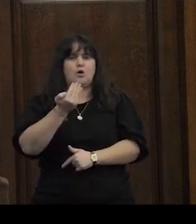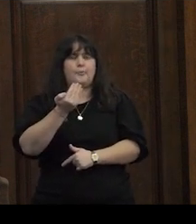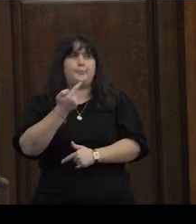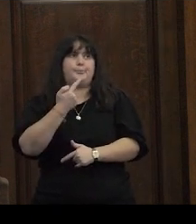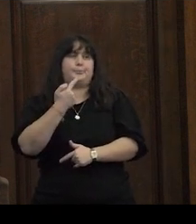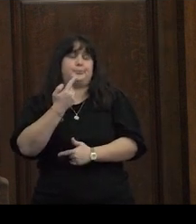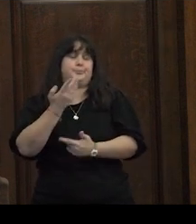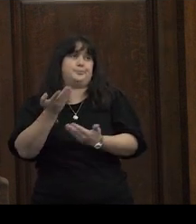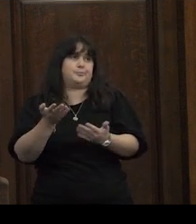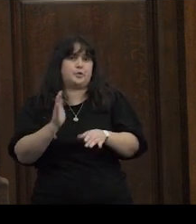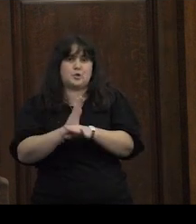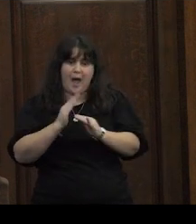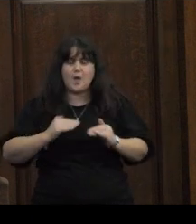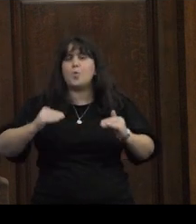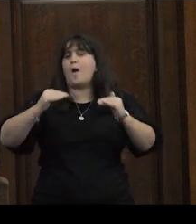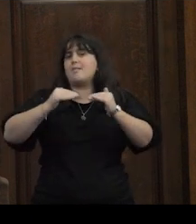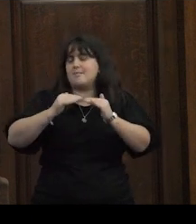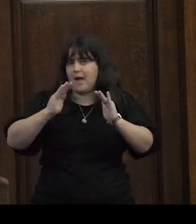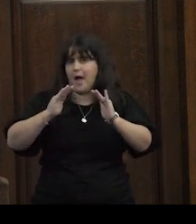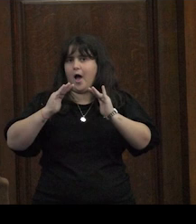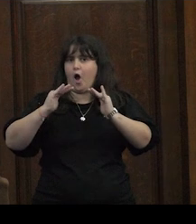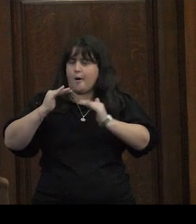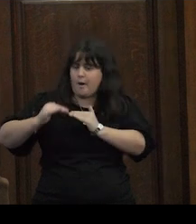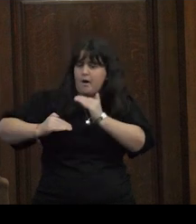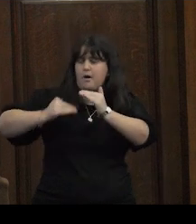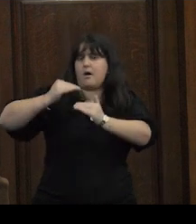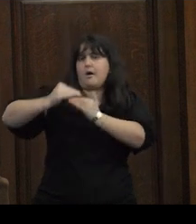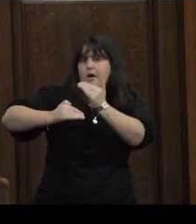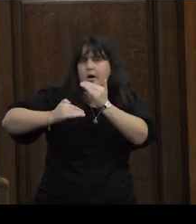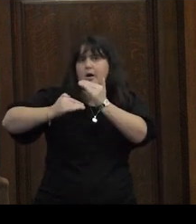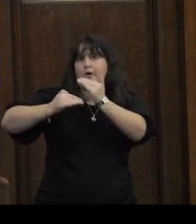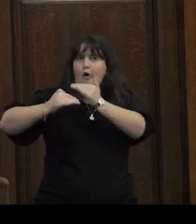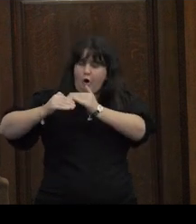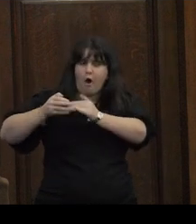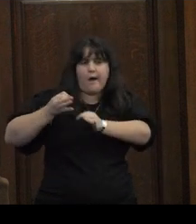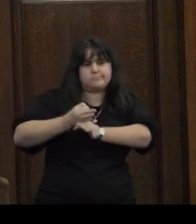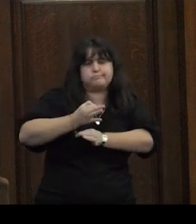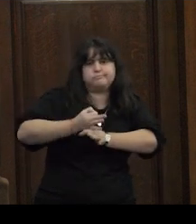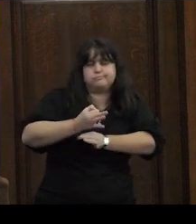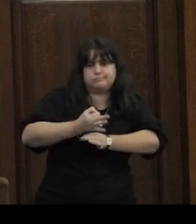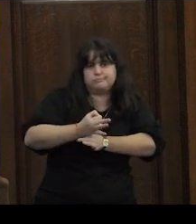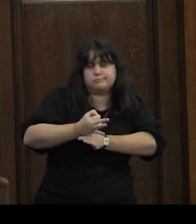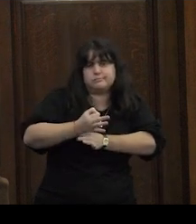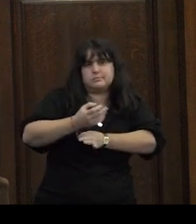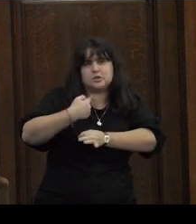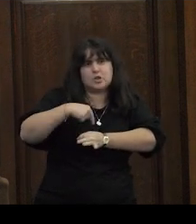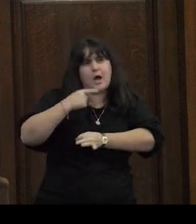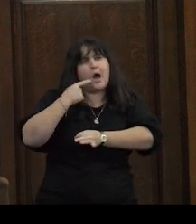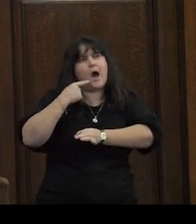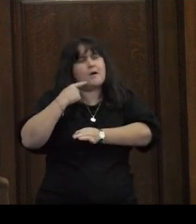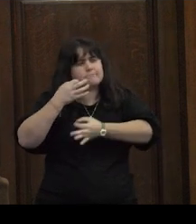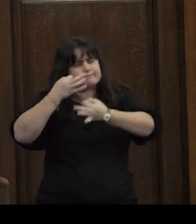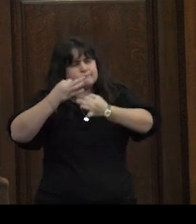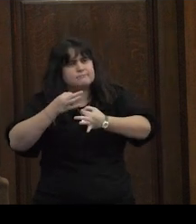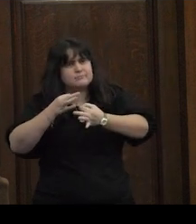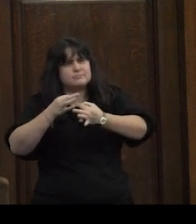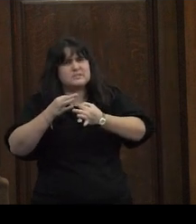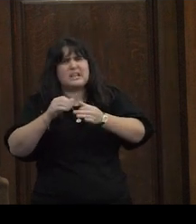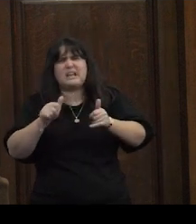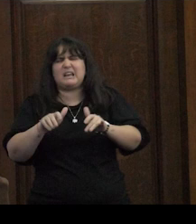podríamos decir igualitarios progresistas o emancipadores que se opera un